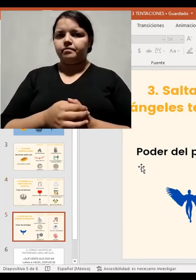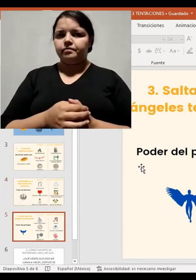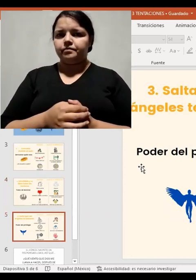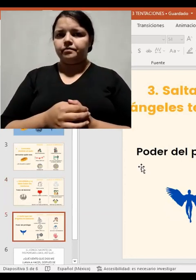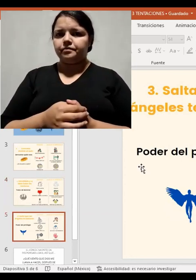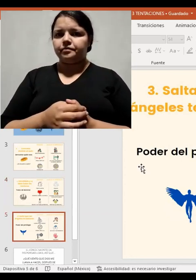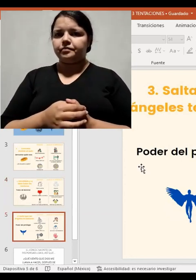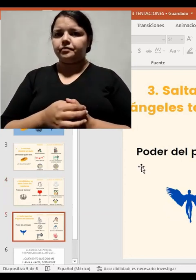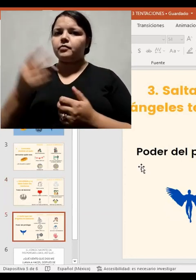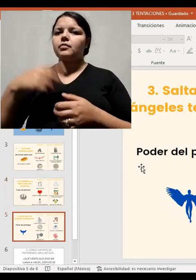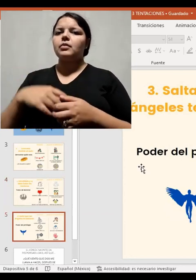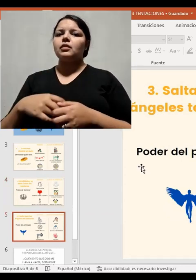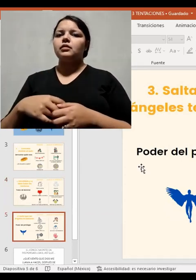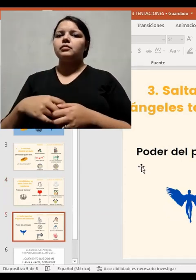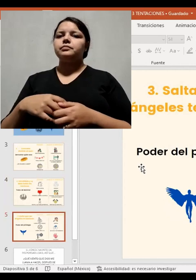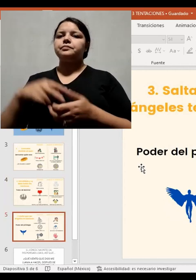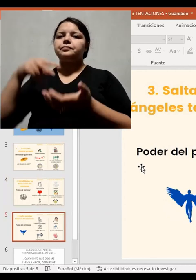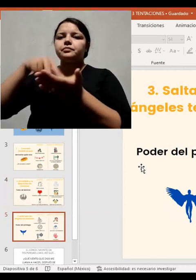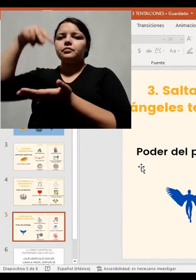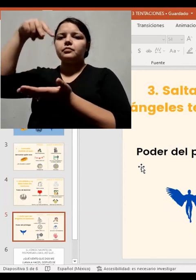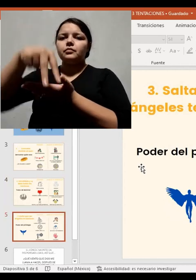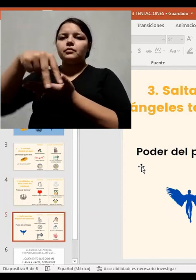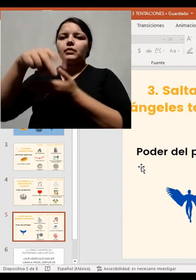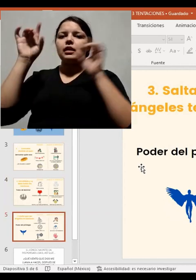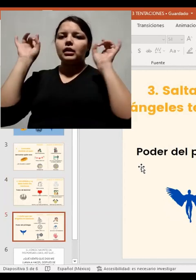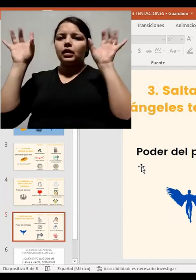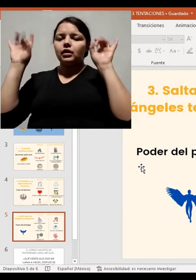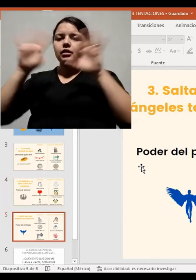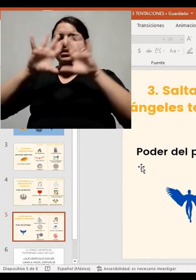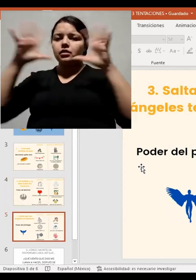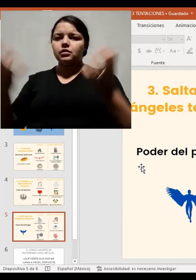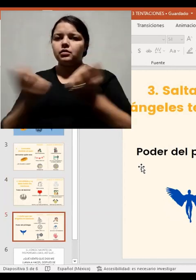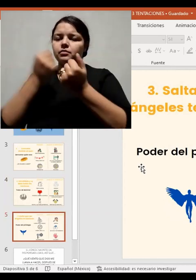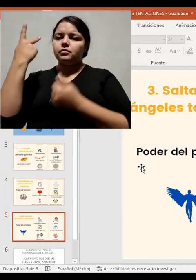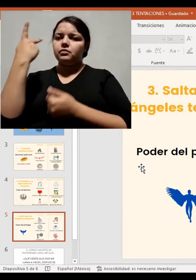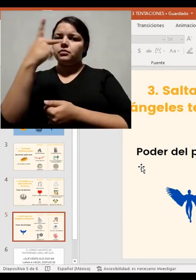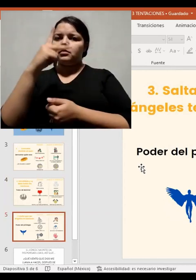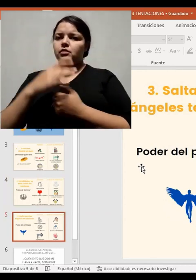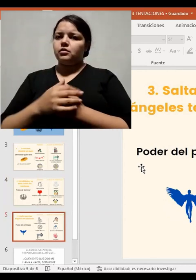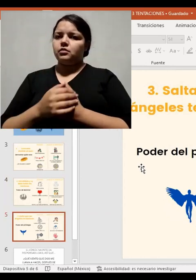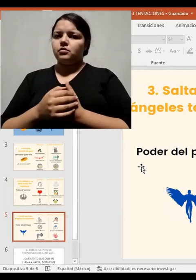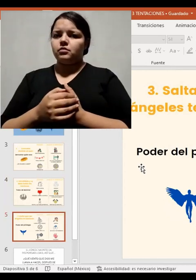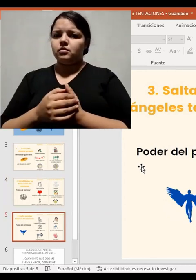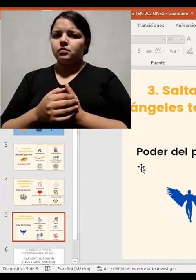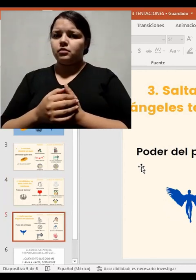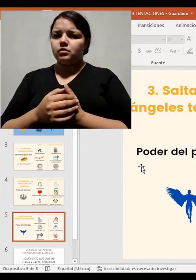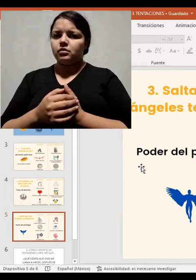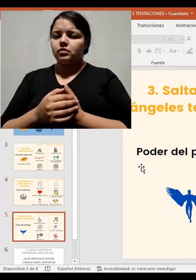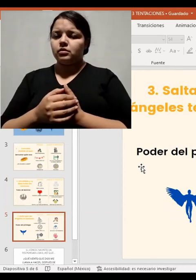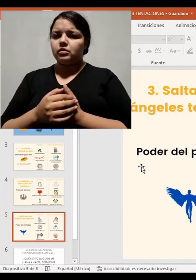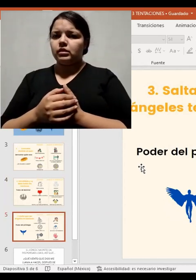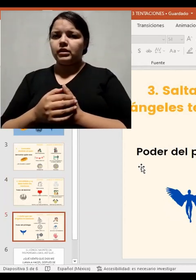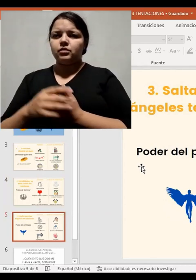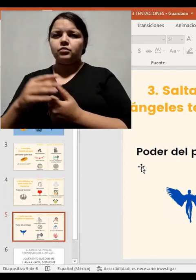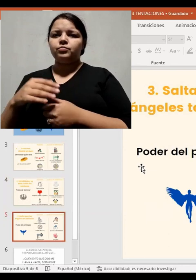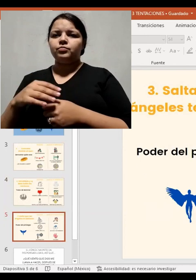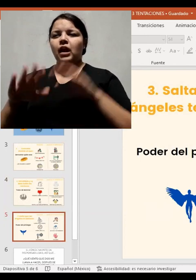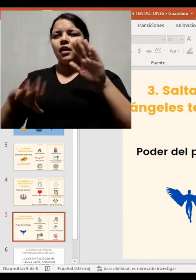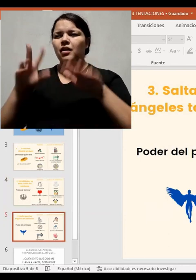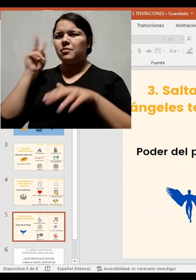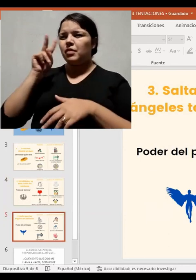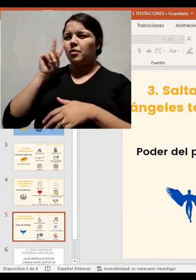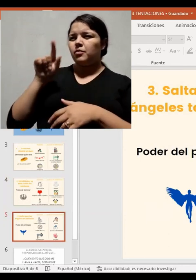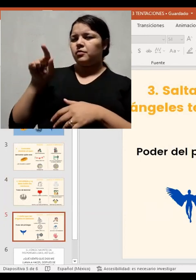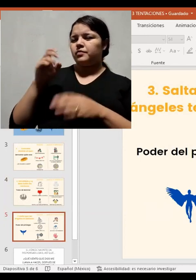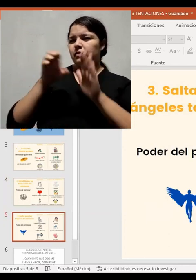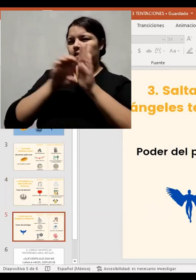te salvarán. El poder del privilegio. A veces juzgamos porque tenemos lo que otros no han tenido. Por